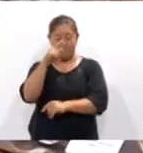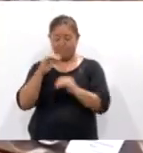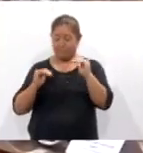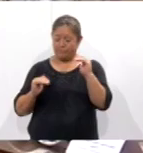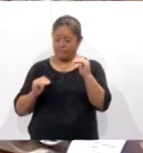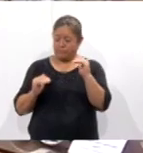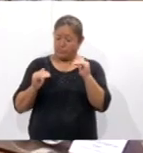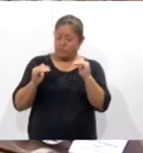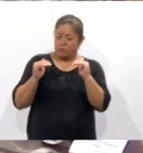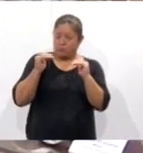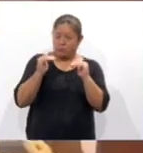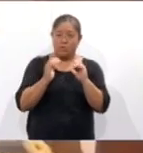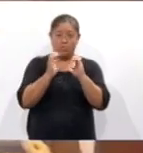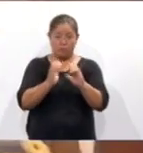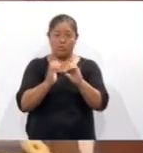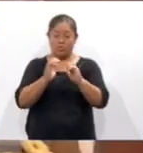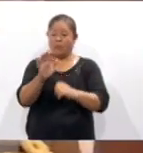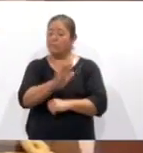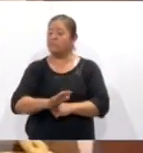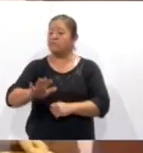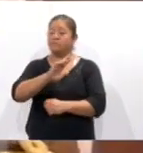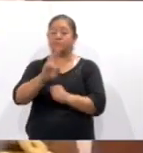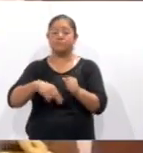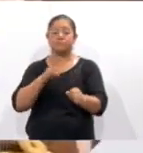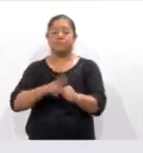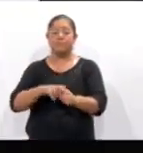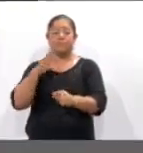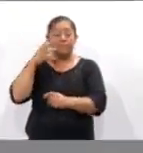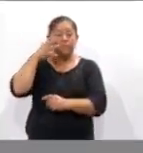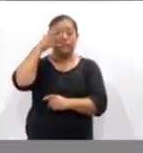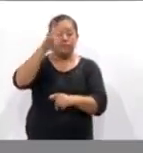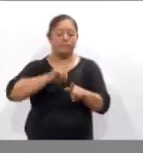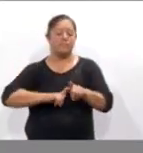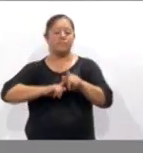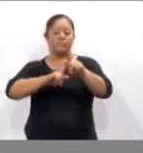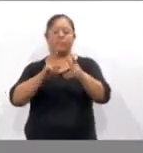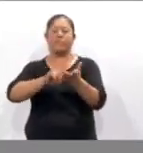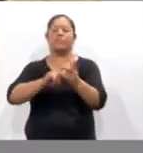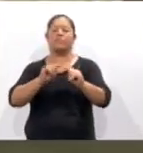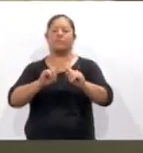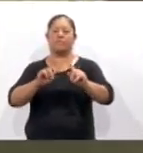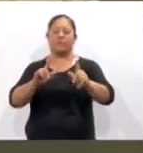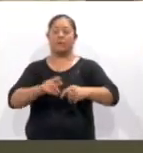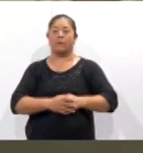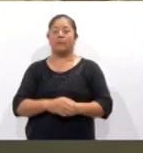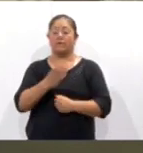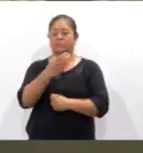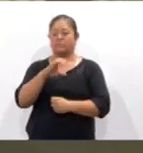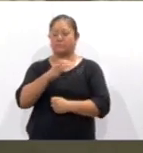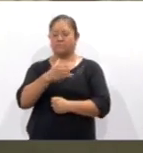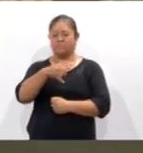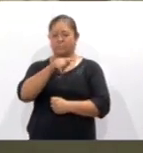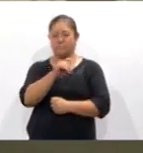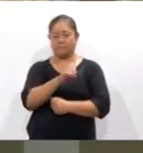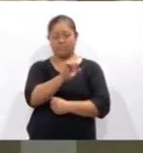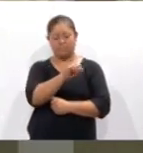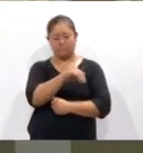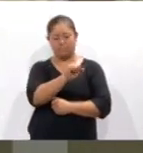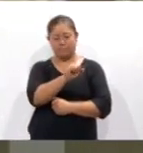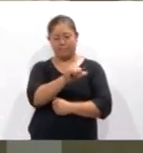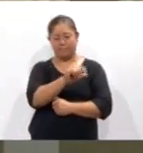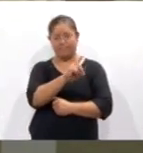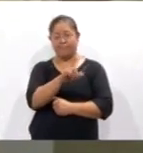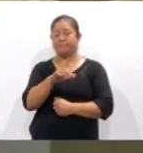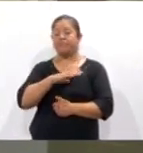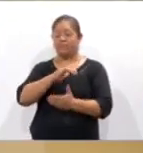ambiental, así como la preservación del entorno natural y el futuro sustentable de nuestra entidad. El CECID y EMSAT signaron un convenio con el